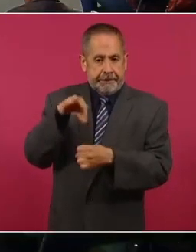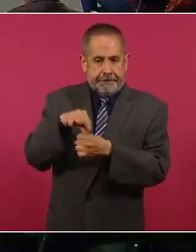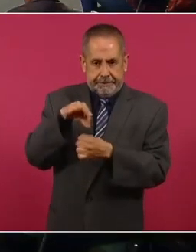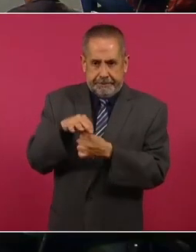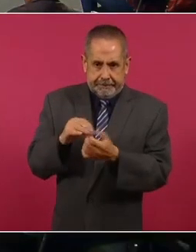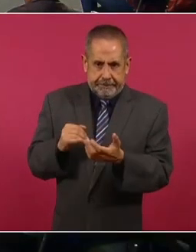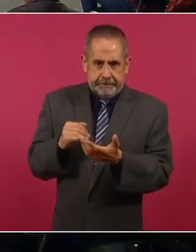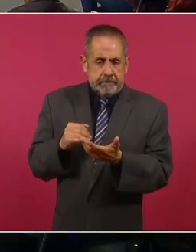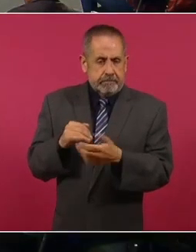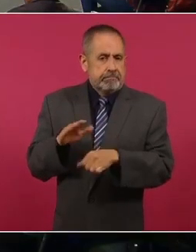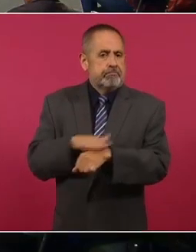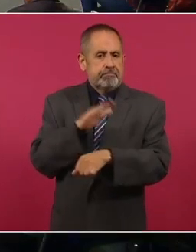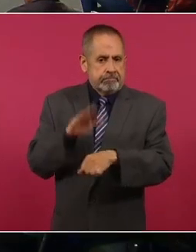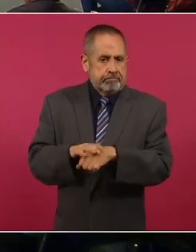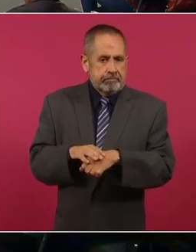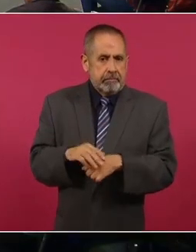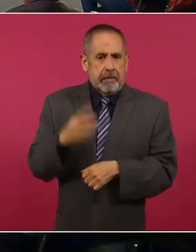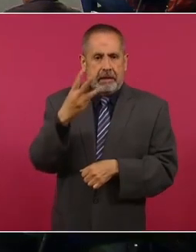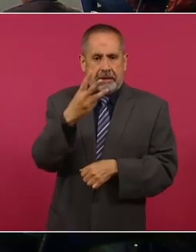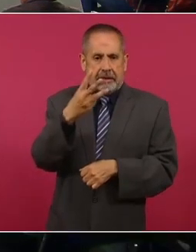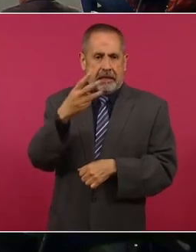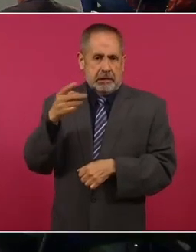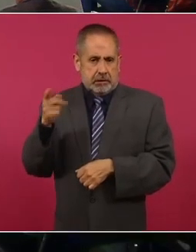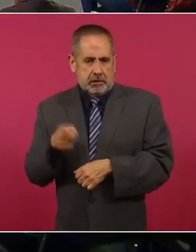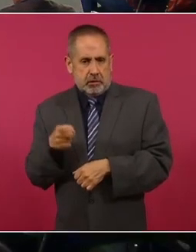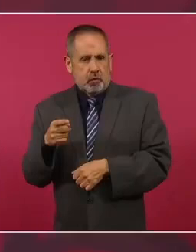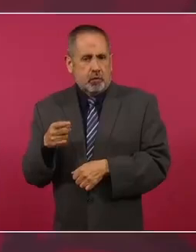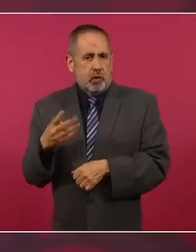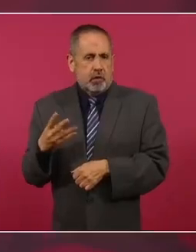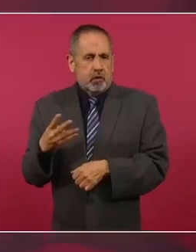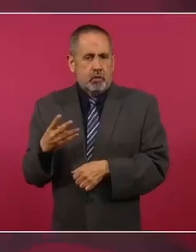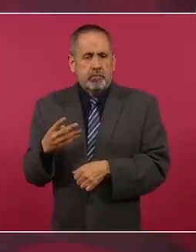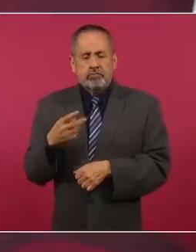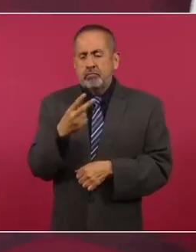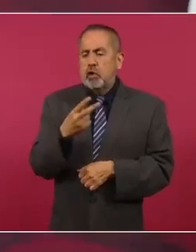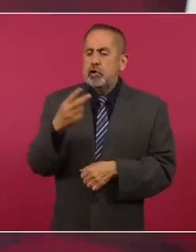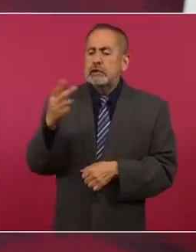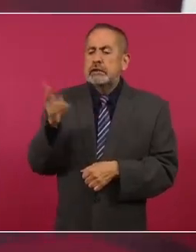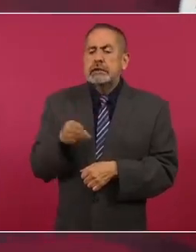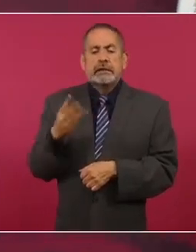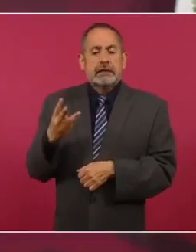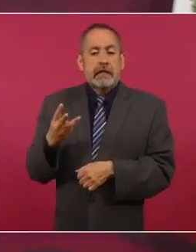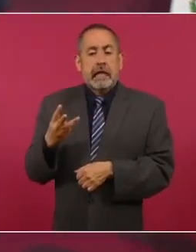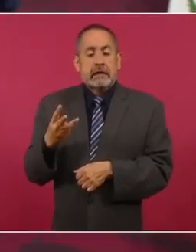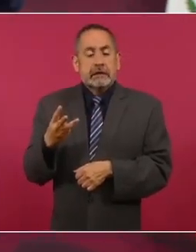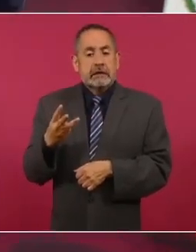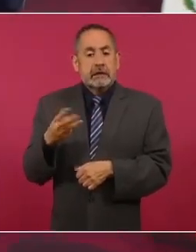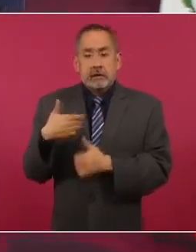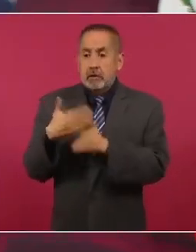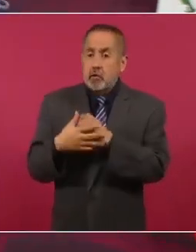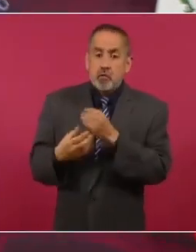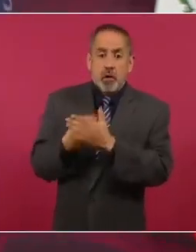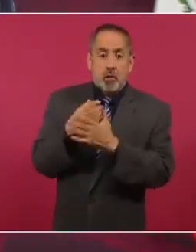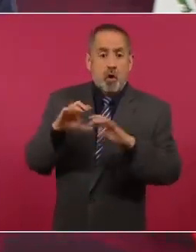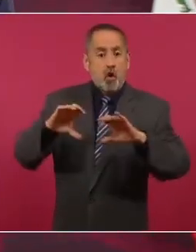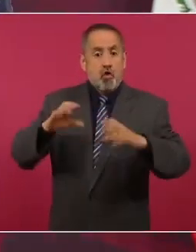calificada, dos terceras partes del nuevo Congreso,